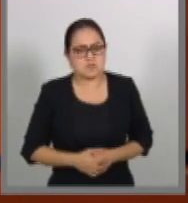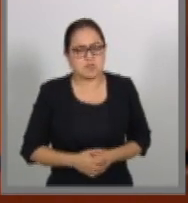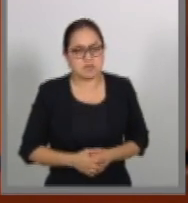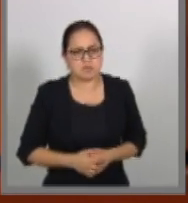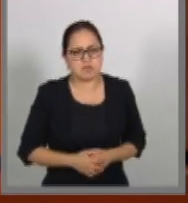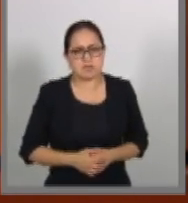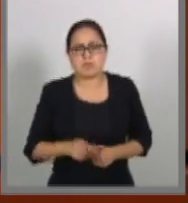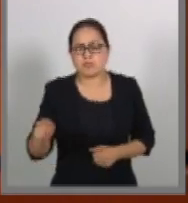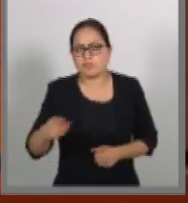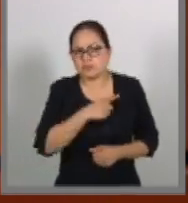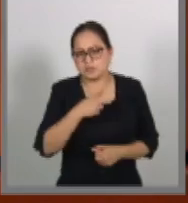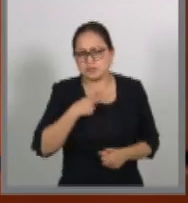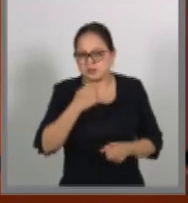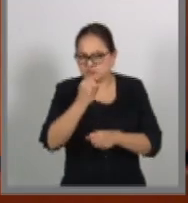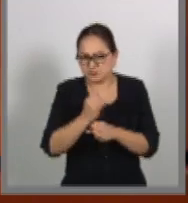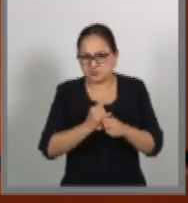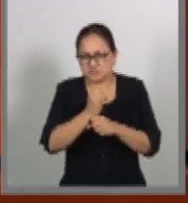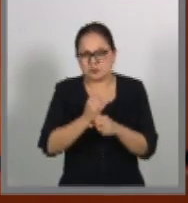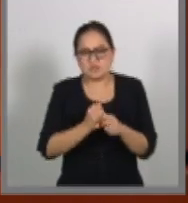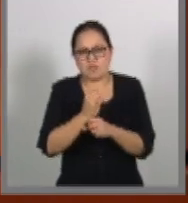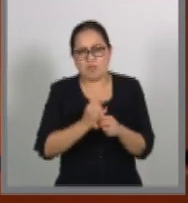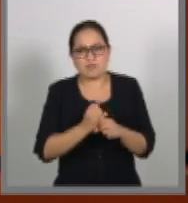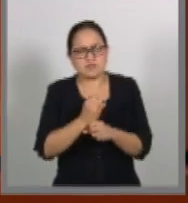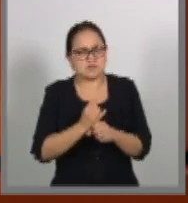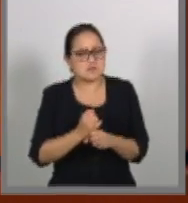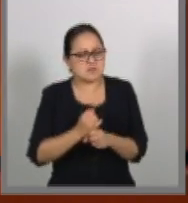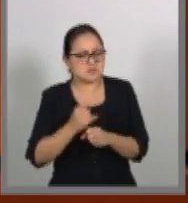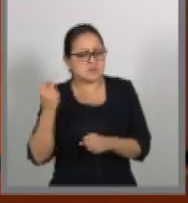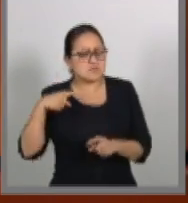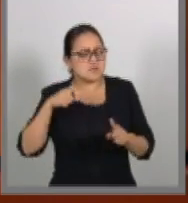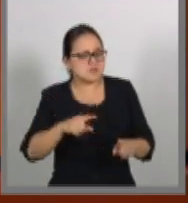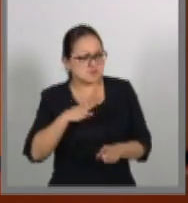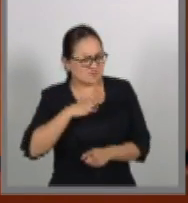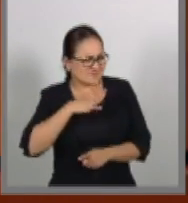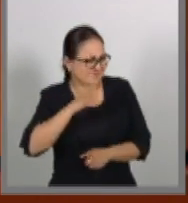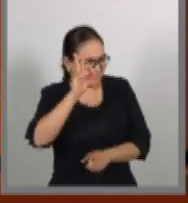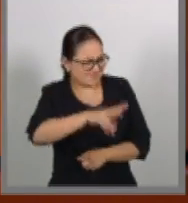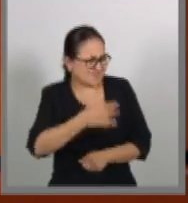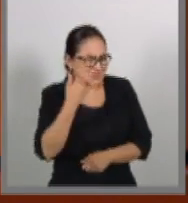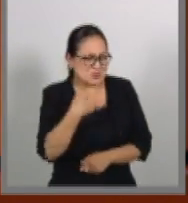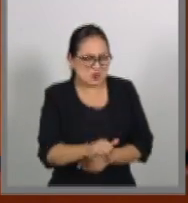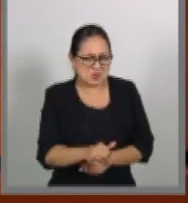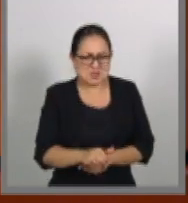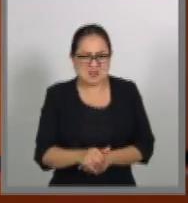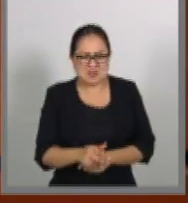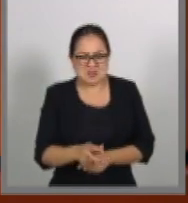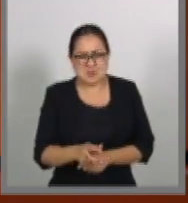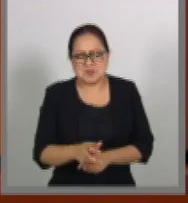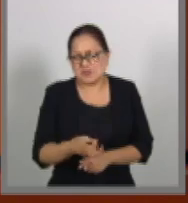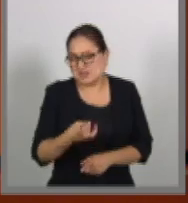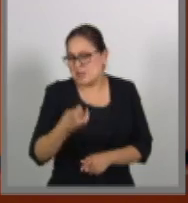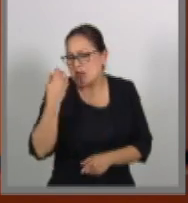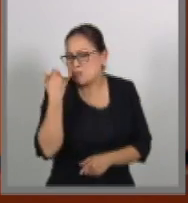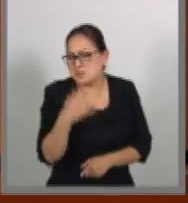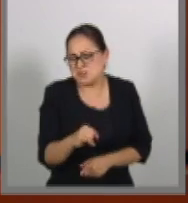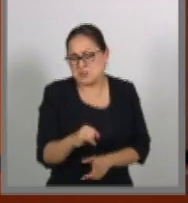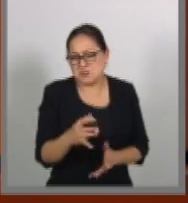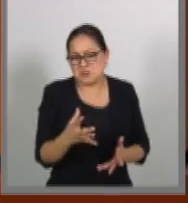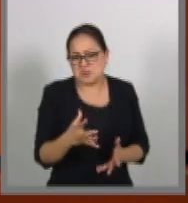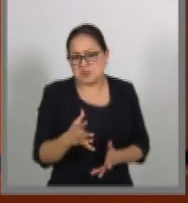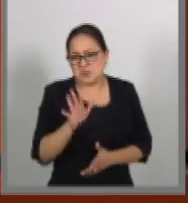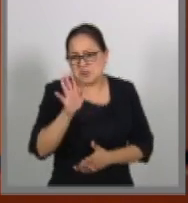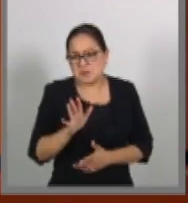hagan estudios de fondo. Es una locura. Perdónenme. Eso es una